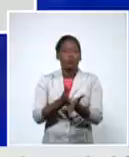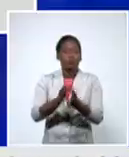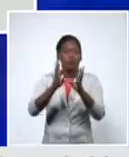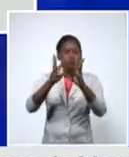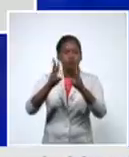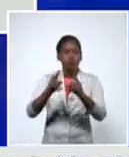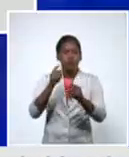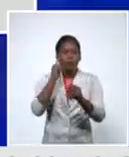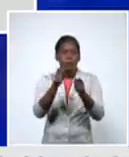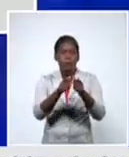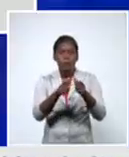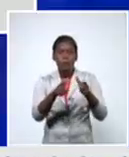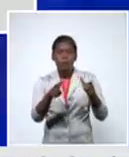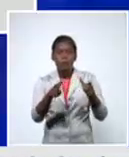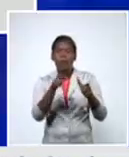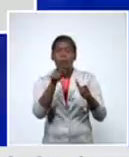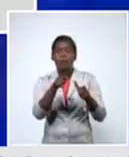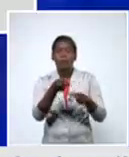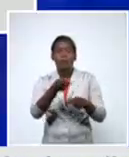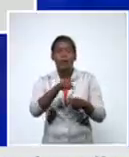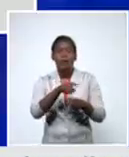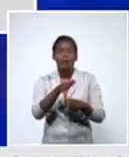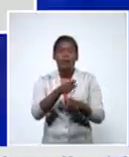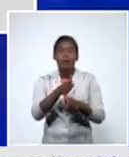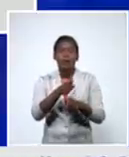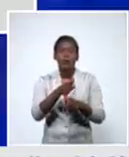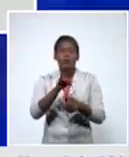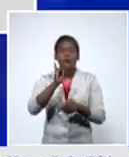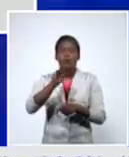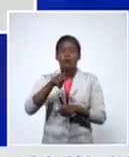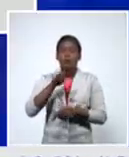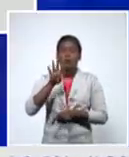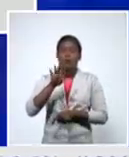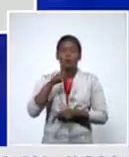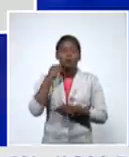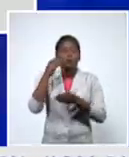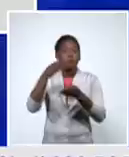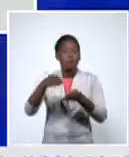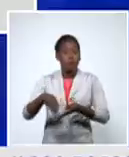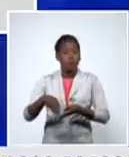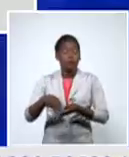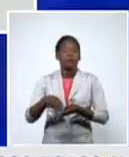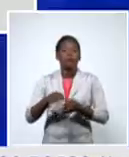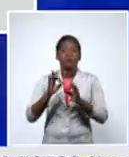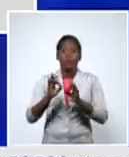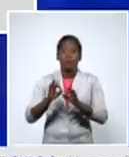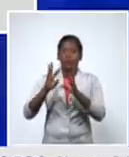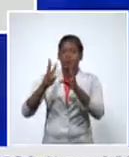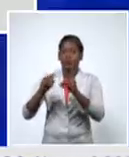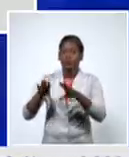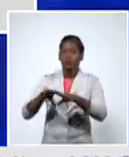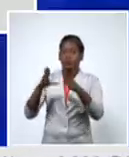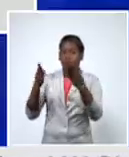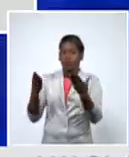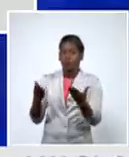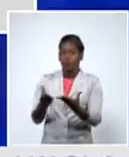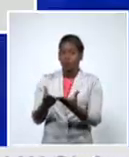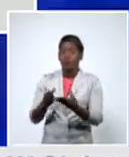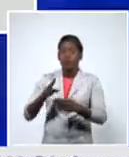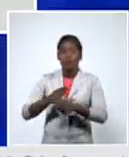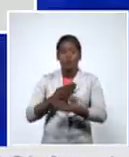aporta ayer el 7,4% de los fallecidos del mundo Rusia Polonia Italia